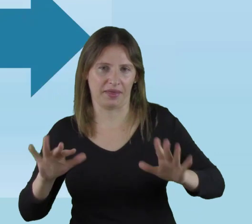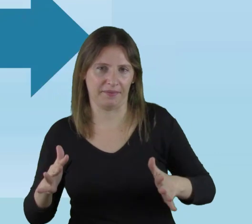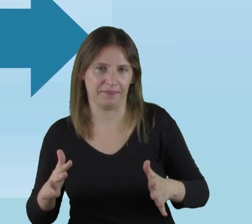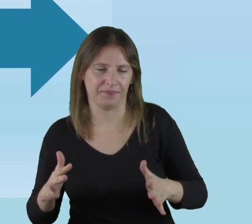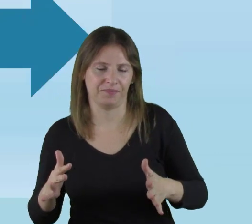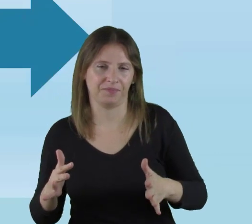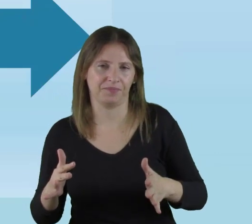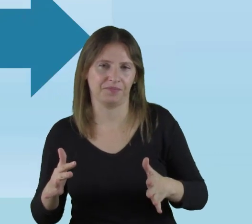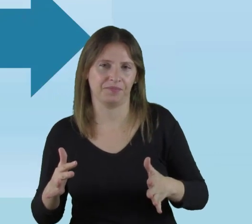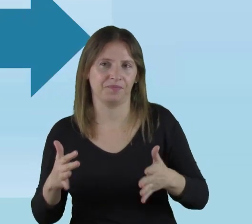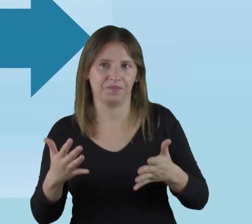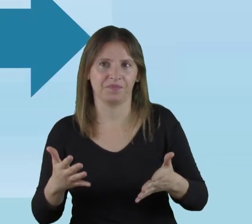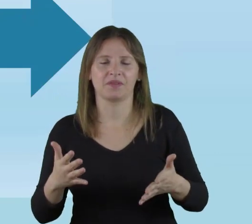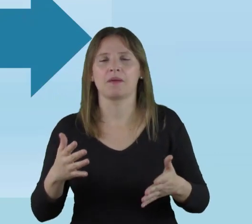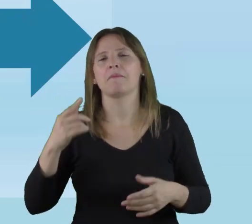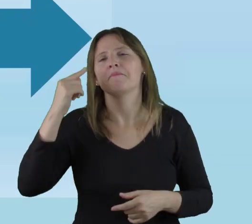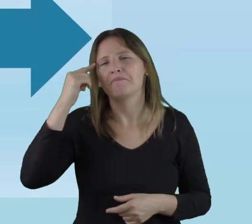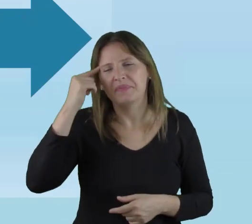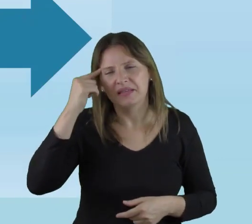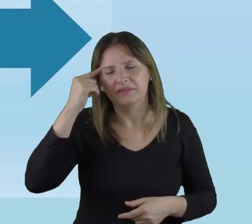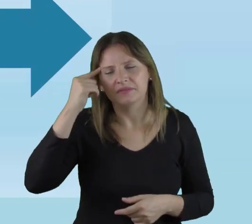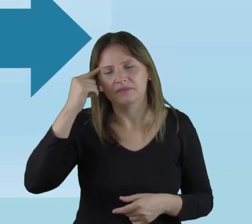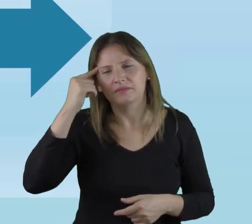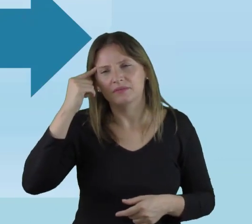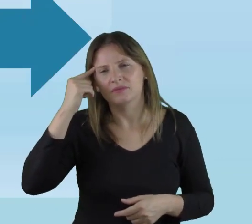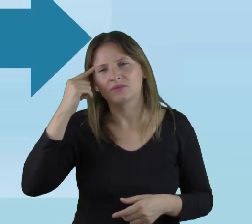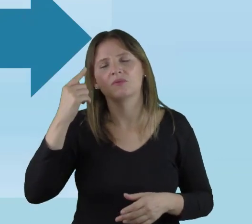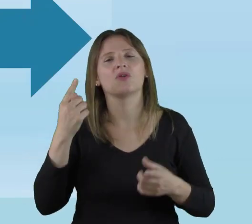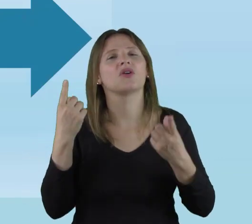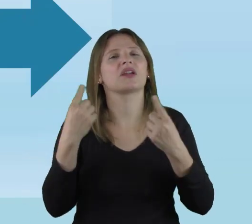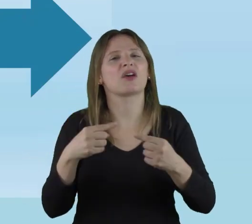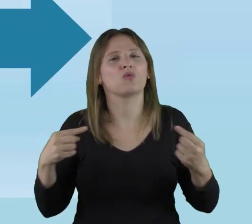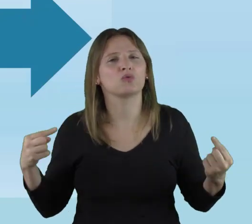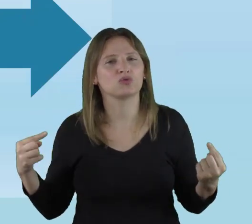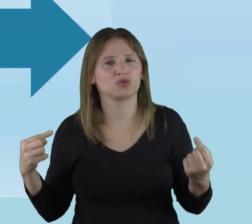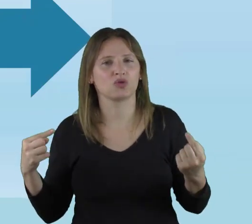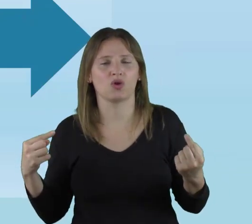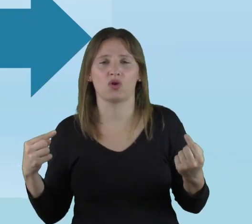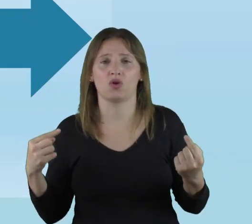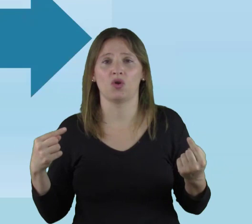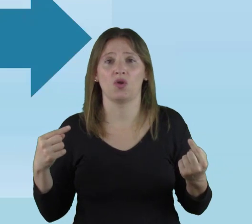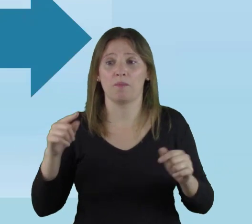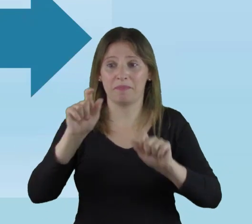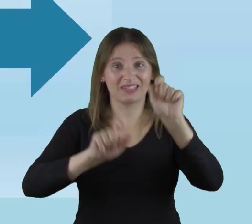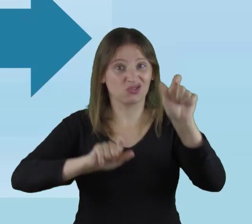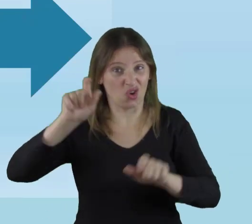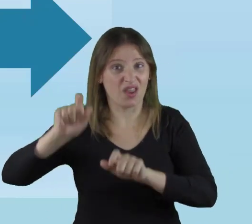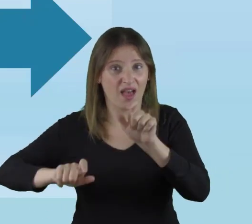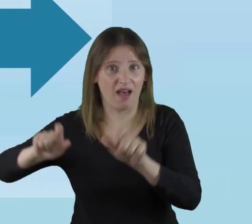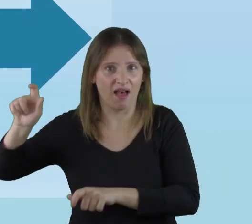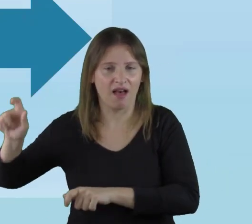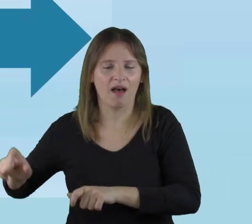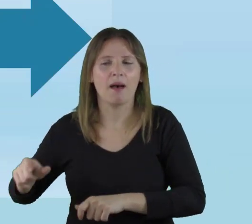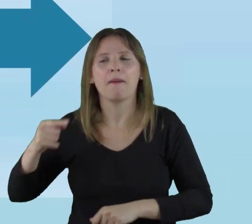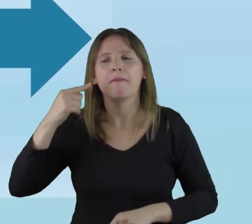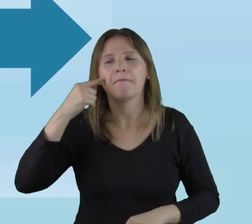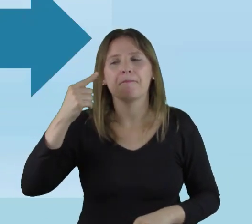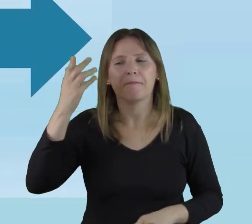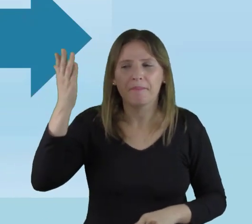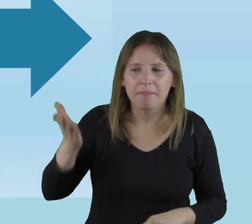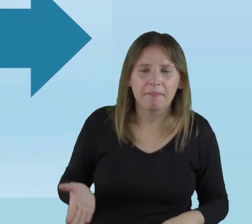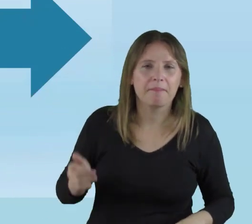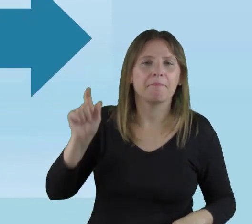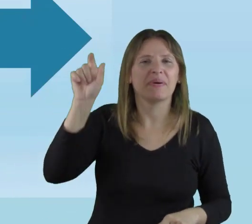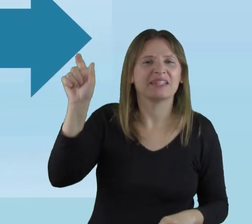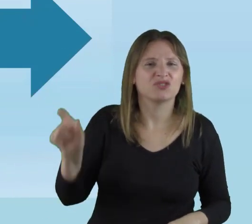en cuenta que, si pienso principalmente en recursos humanos, tengo que